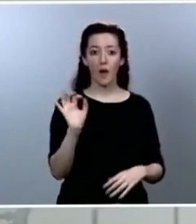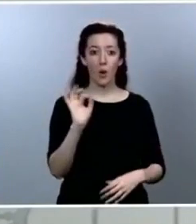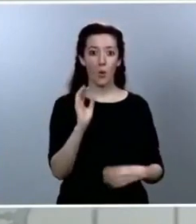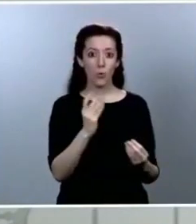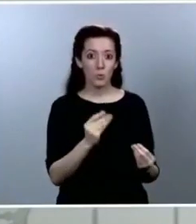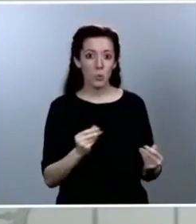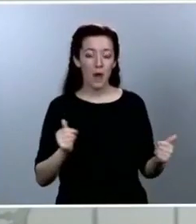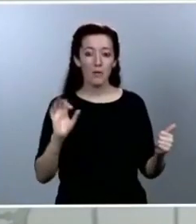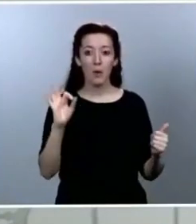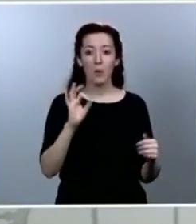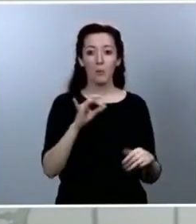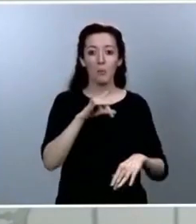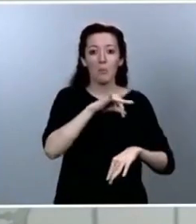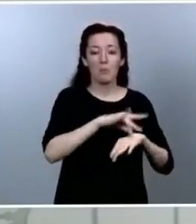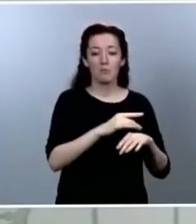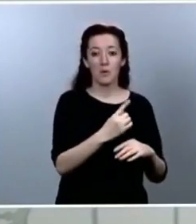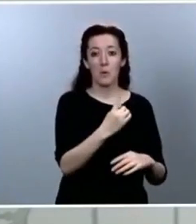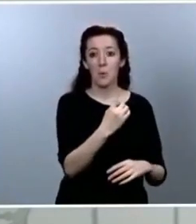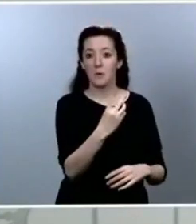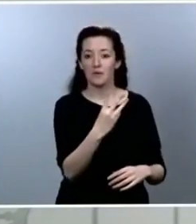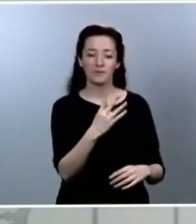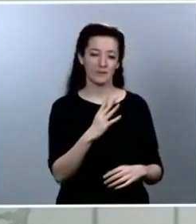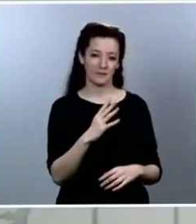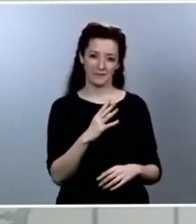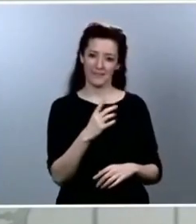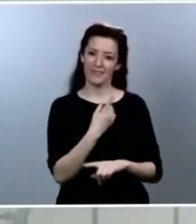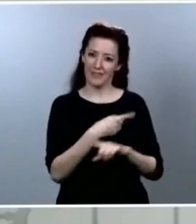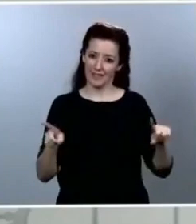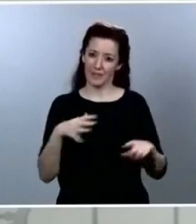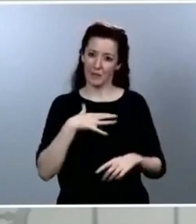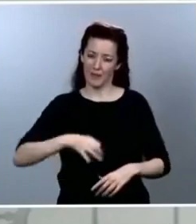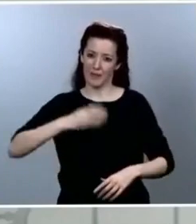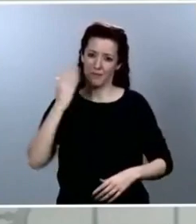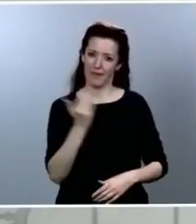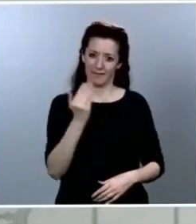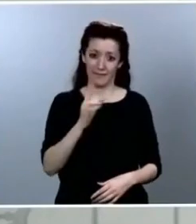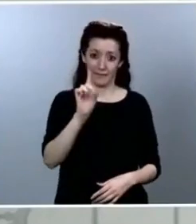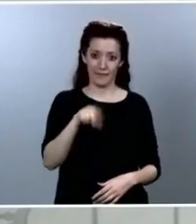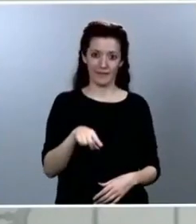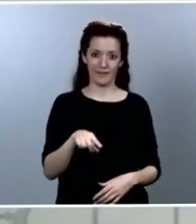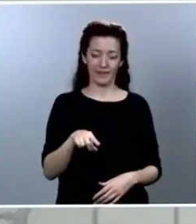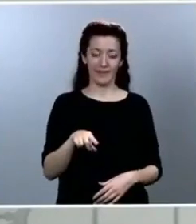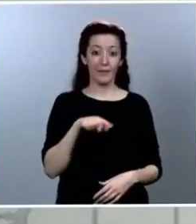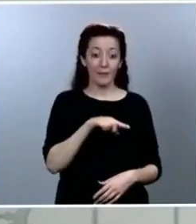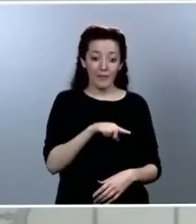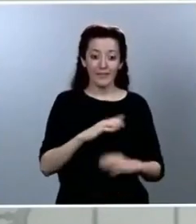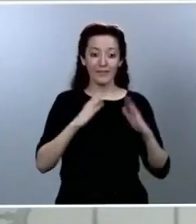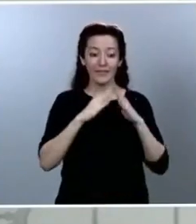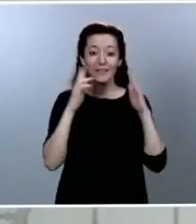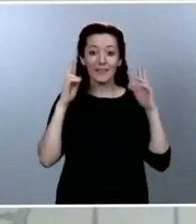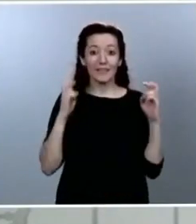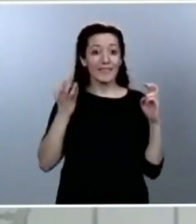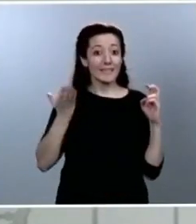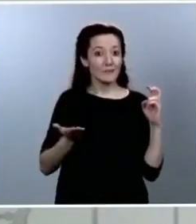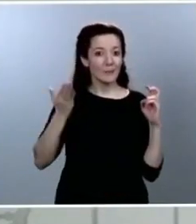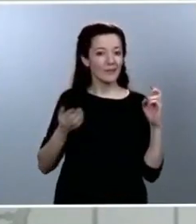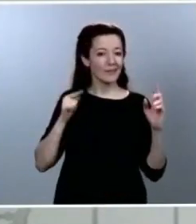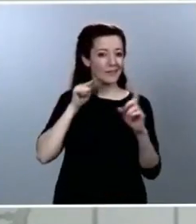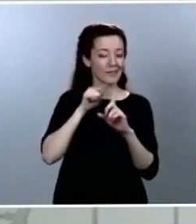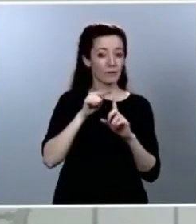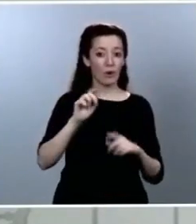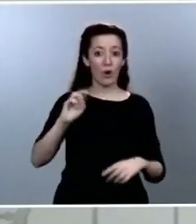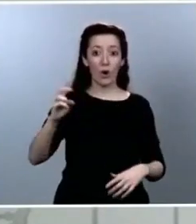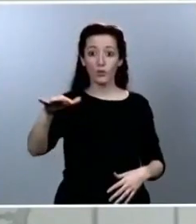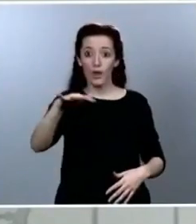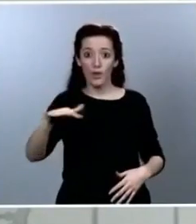salvaguardar y proteger aquellos territorios en donde los ciudadanos no han sido víctimas del virus con tanta intensidad como otros.